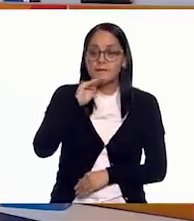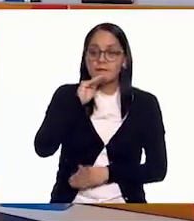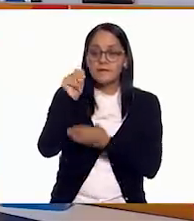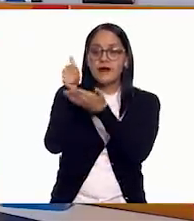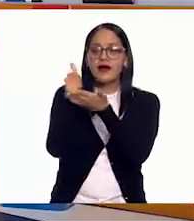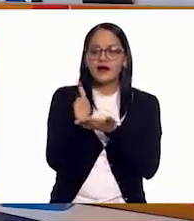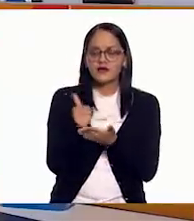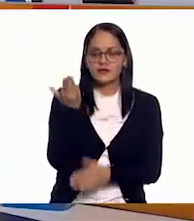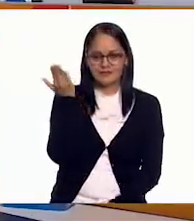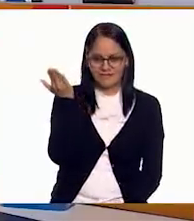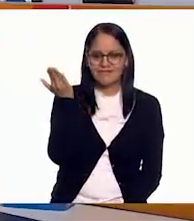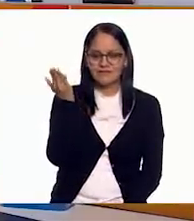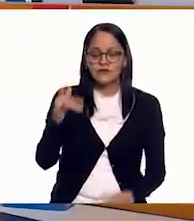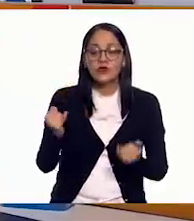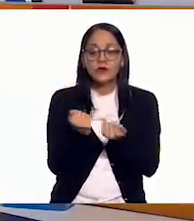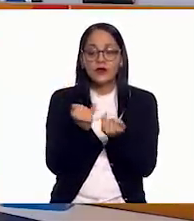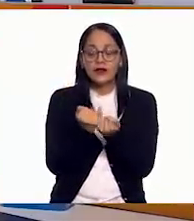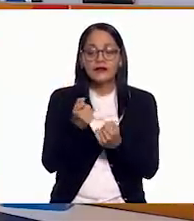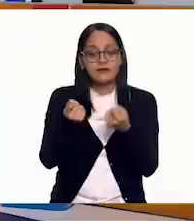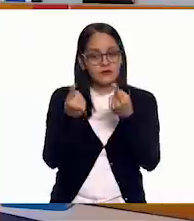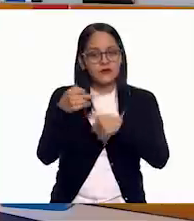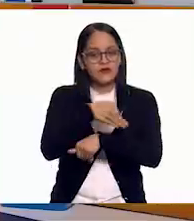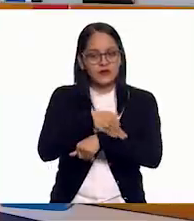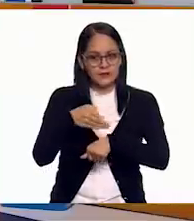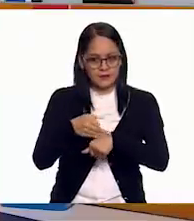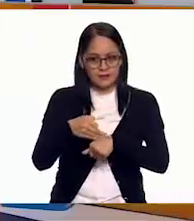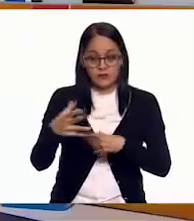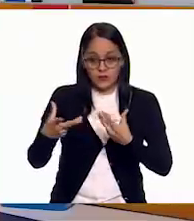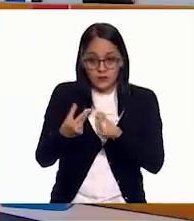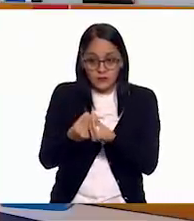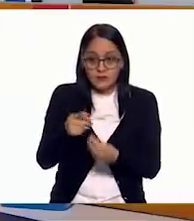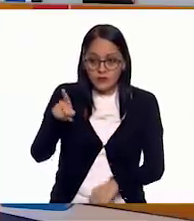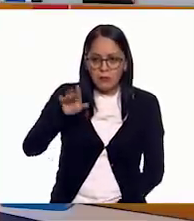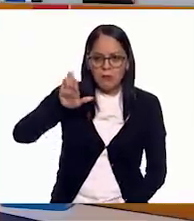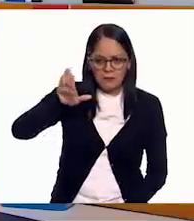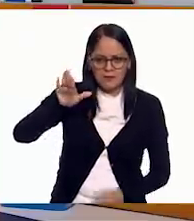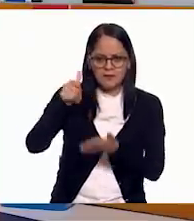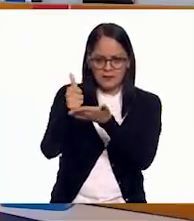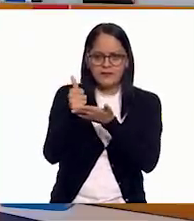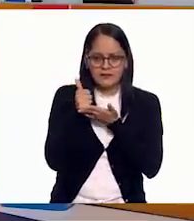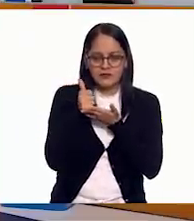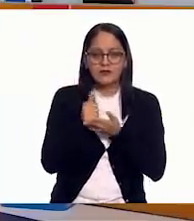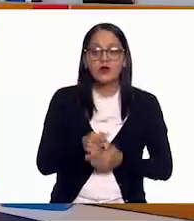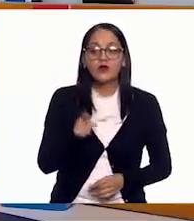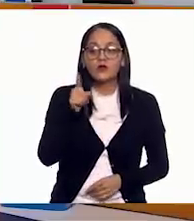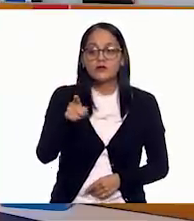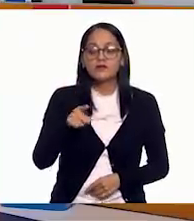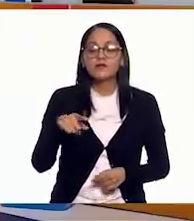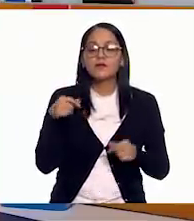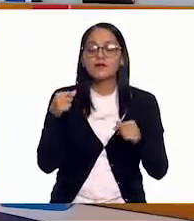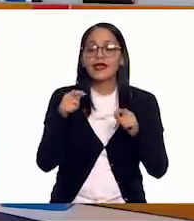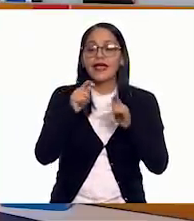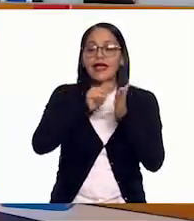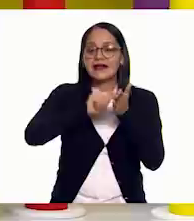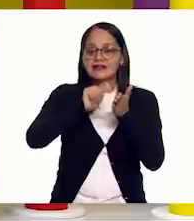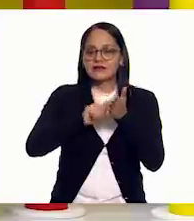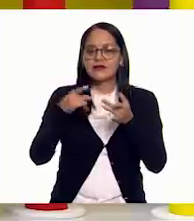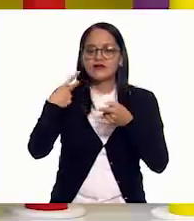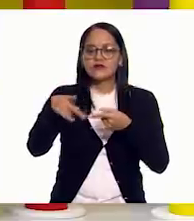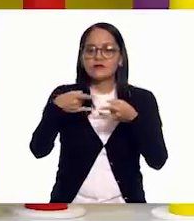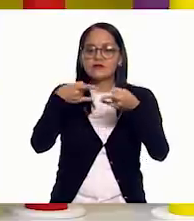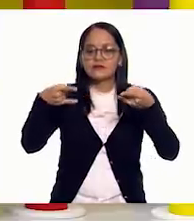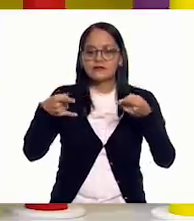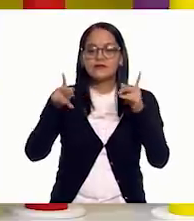a su mamá o algún familiar que esté con ustedes y van a escribir el título de un cuento